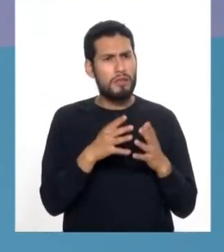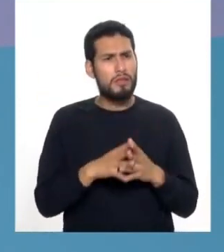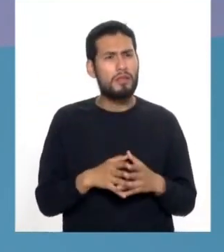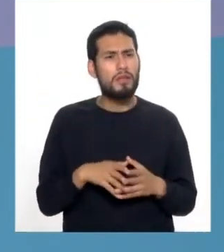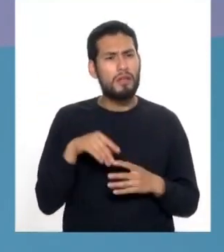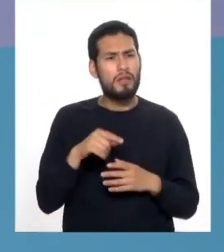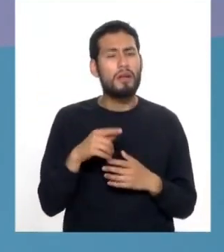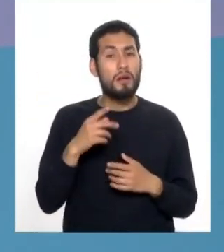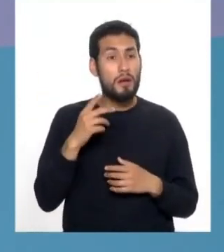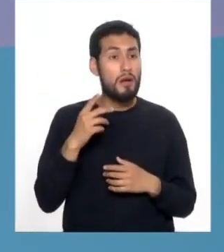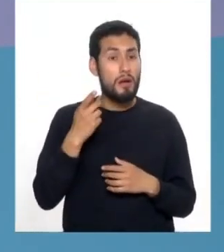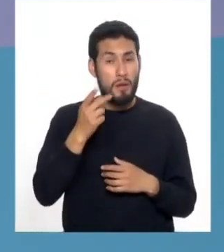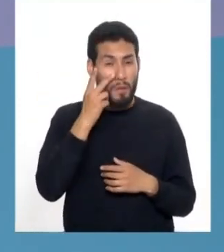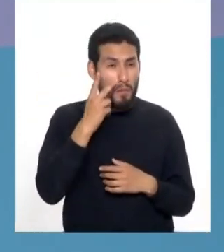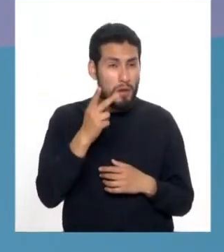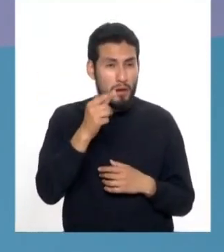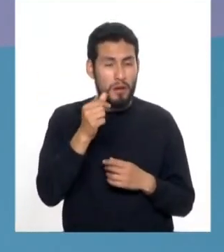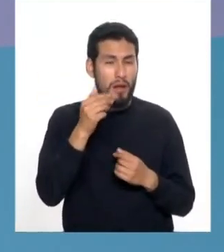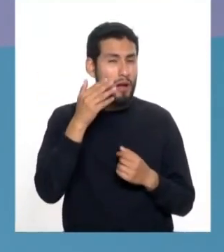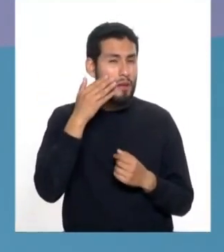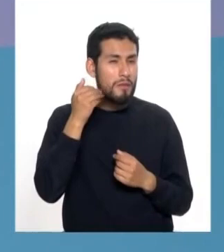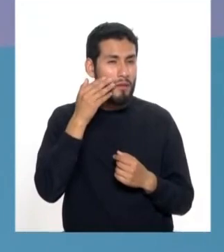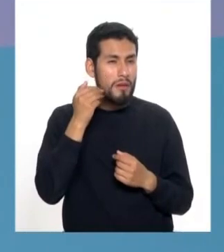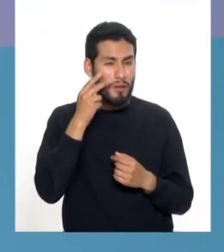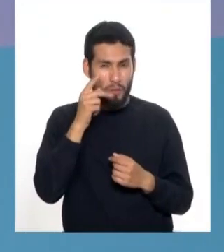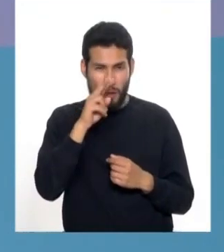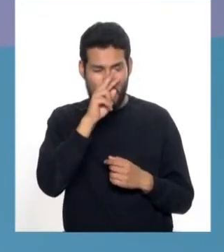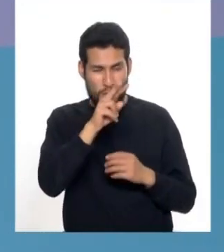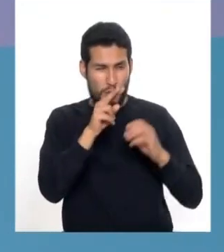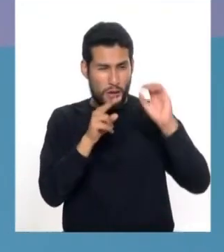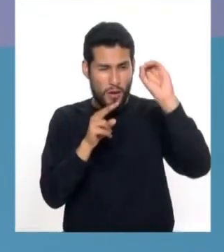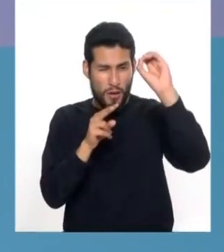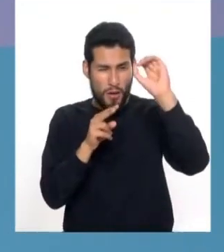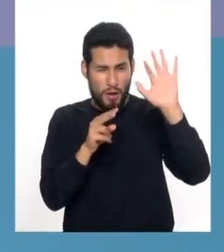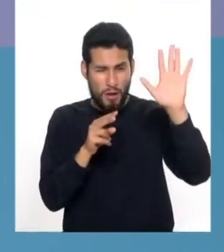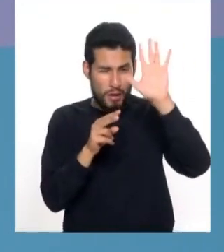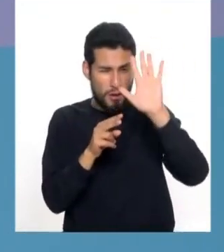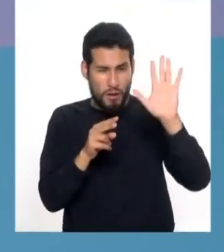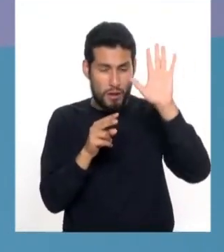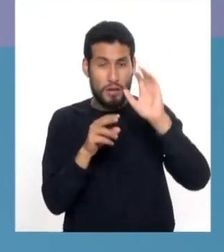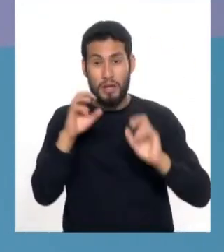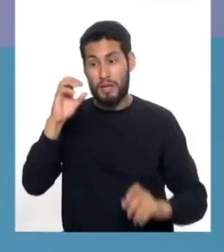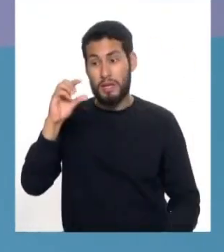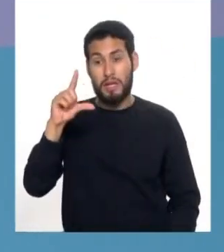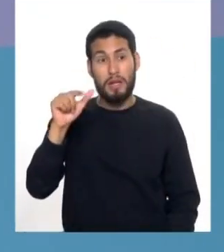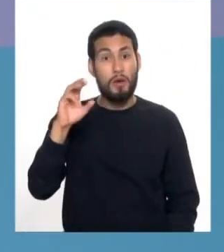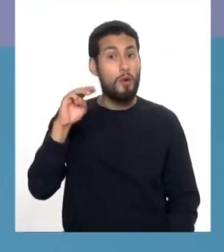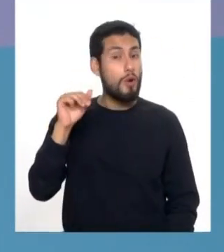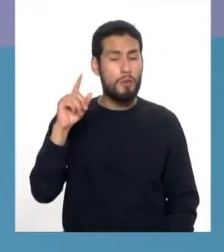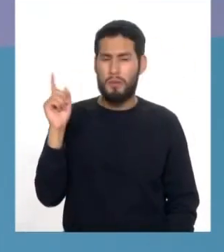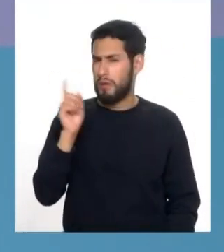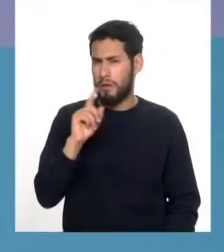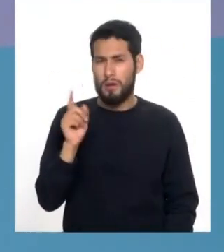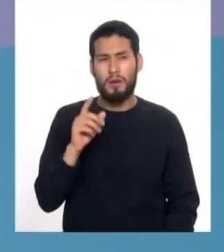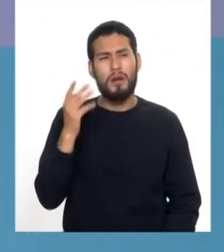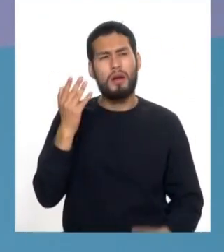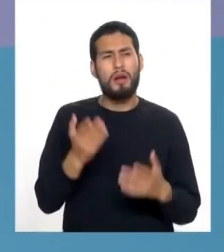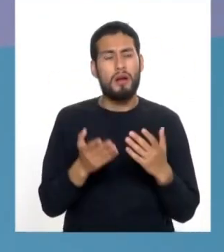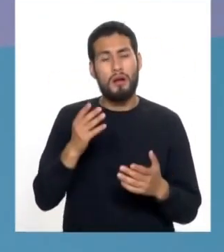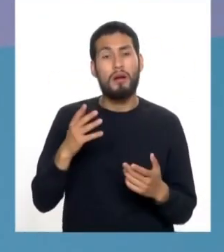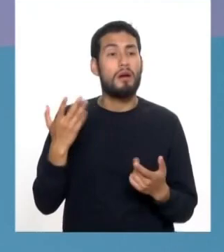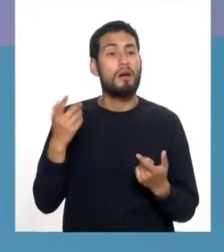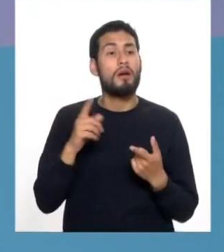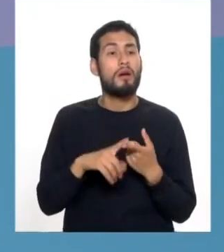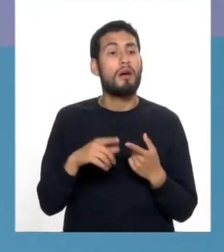él ve, él nota una mancha blanca en el ojo. El glaucoma no es eso. Debe tener o haber sido